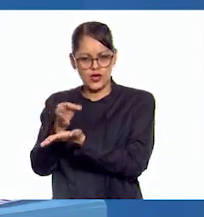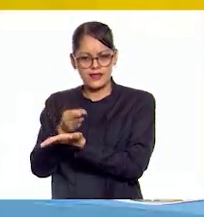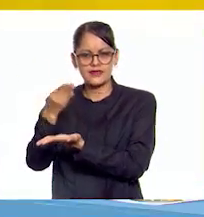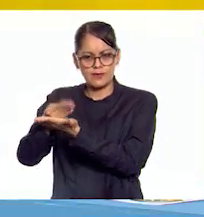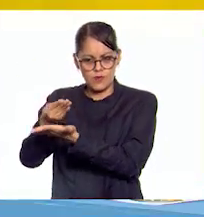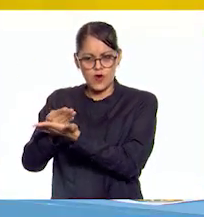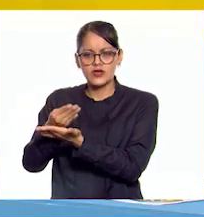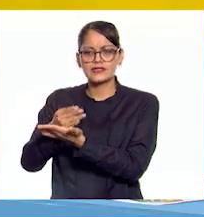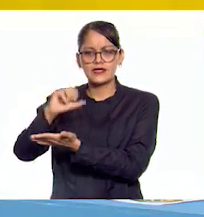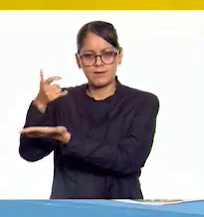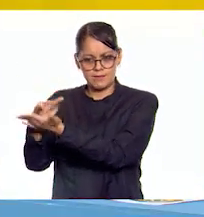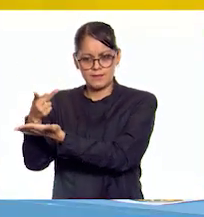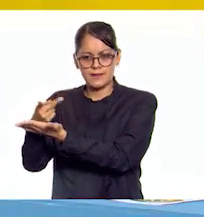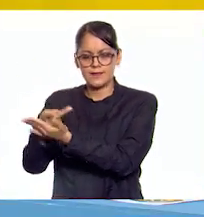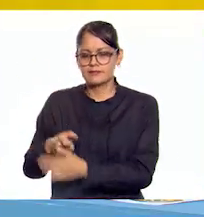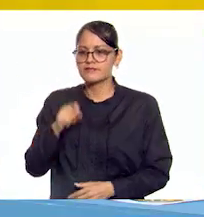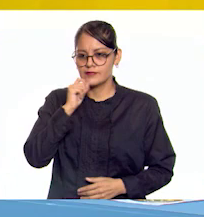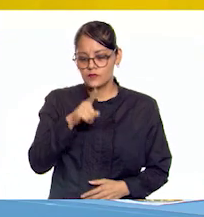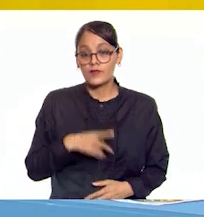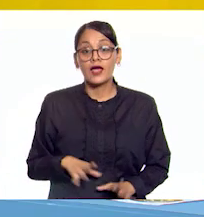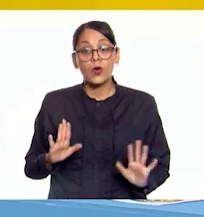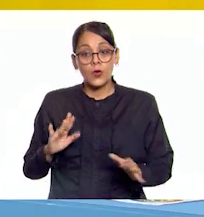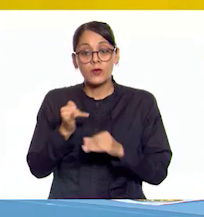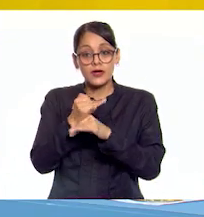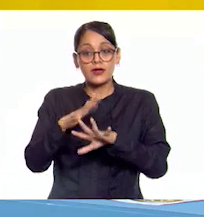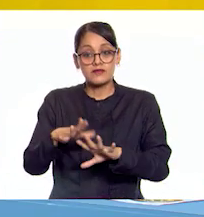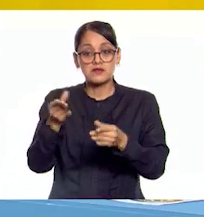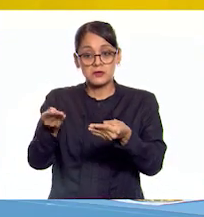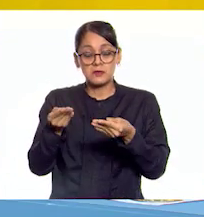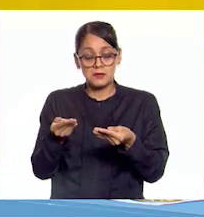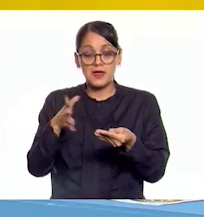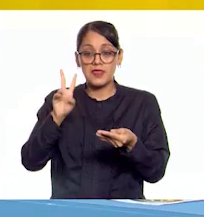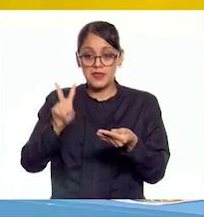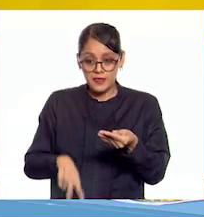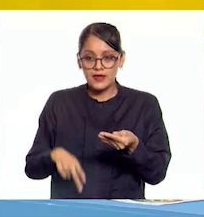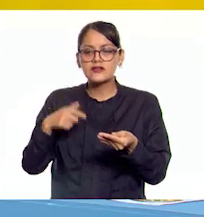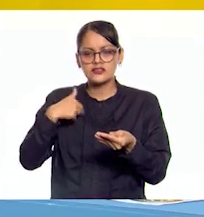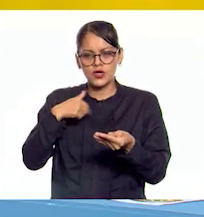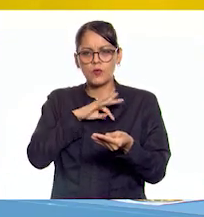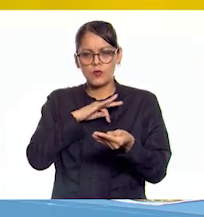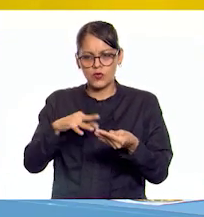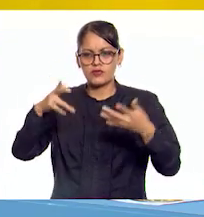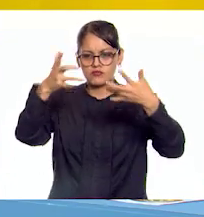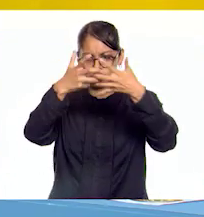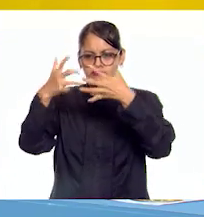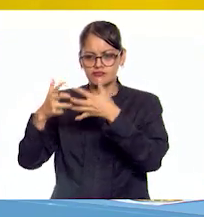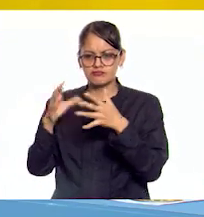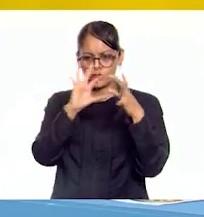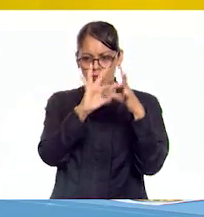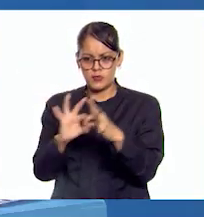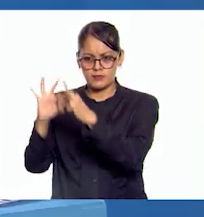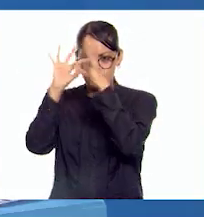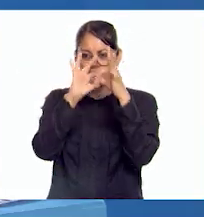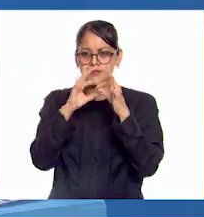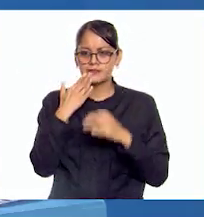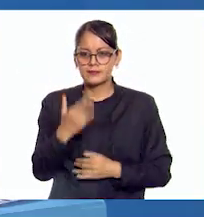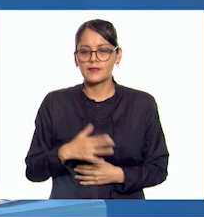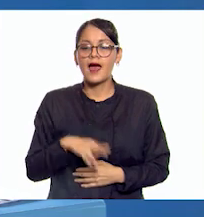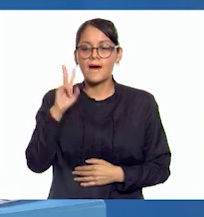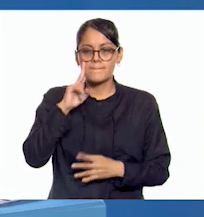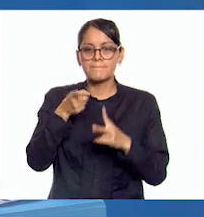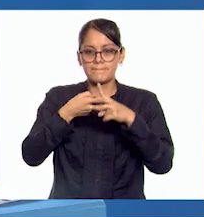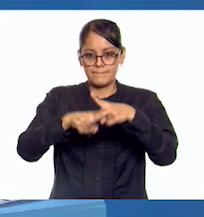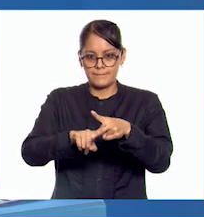Pues creo que con esta información puedo unir sin problema las tarjetas. Muy bien, Jenny, pues vamos a empezar.